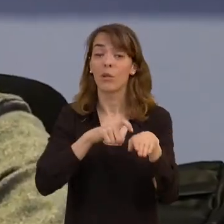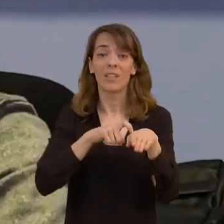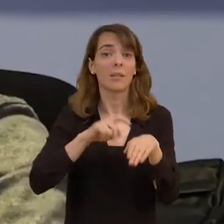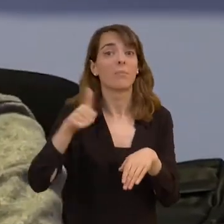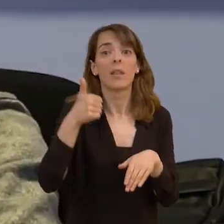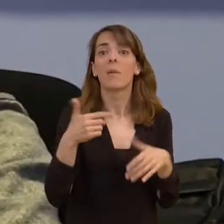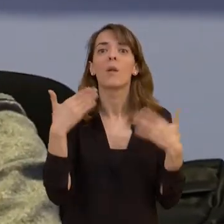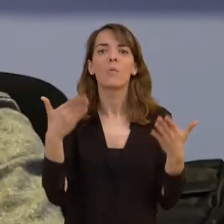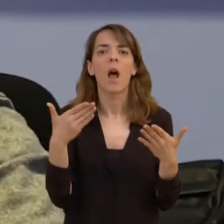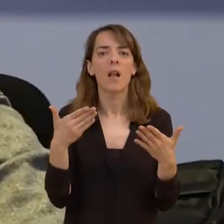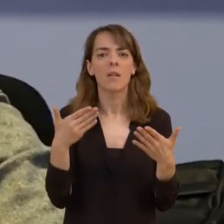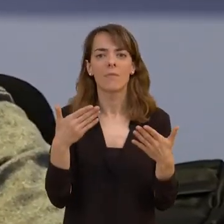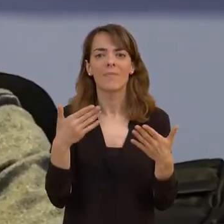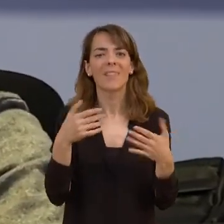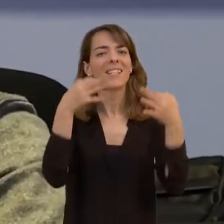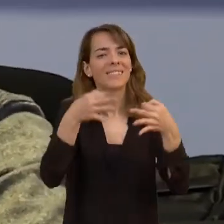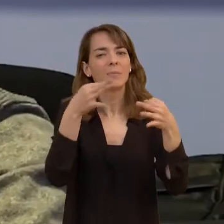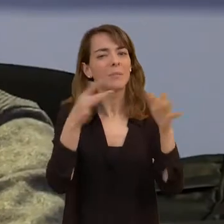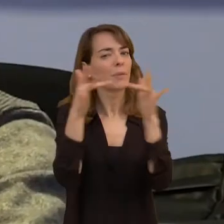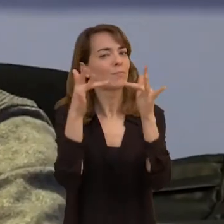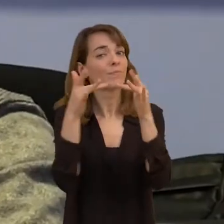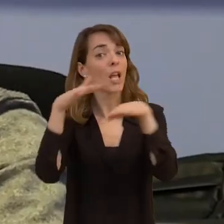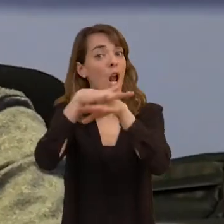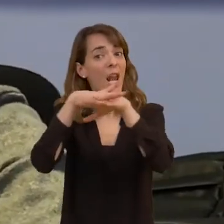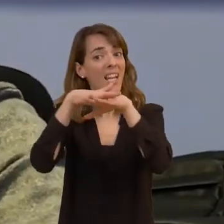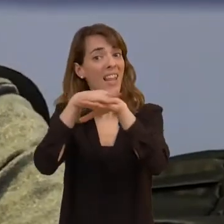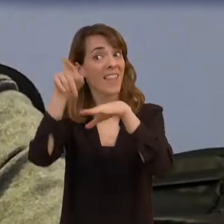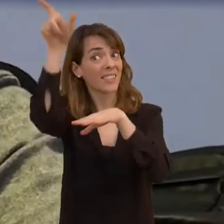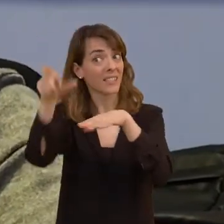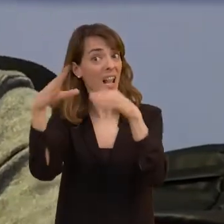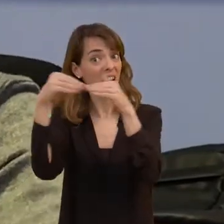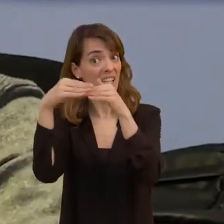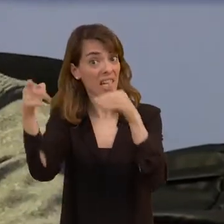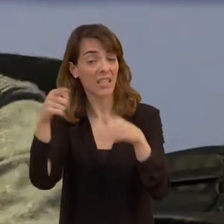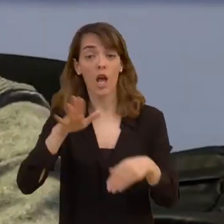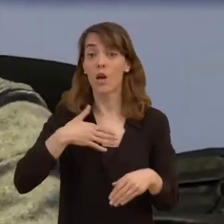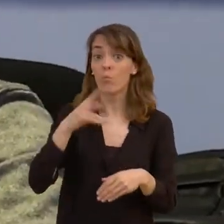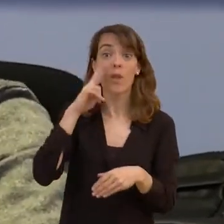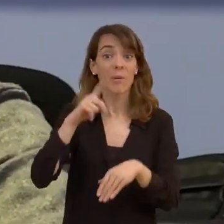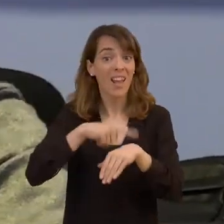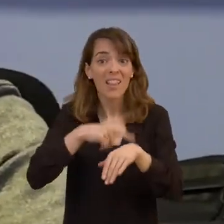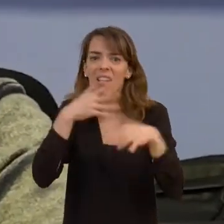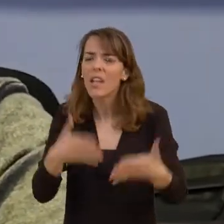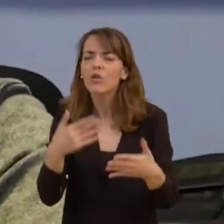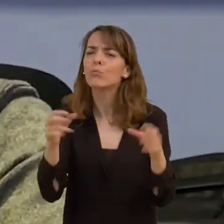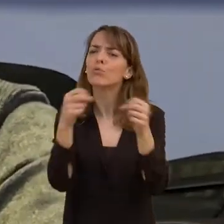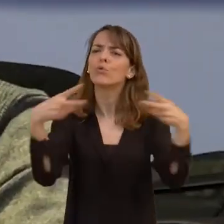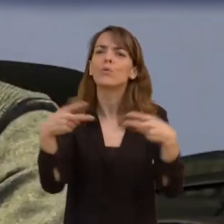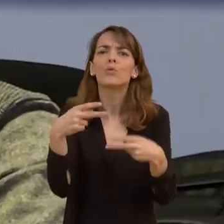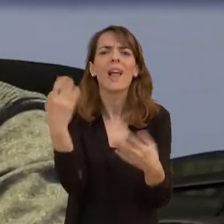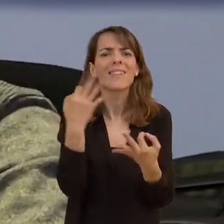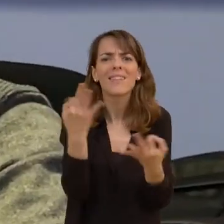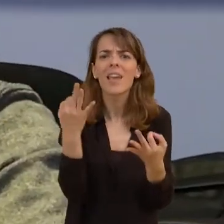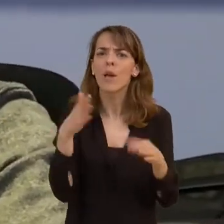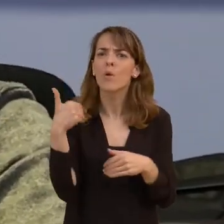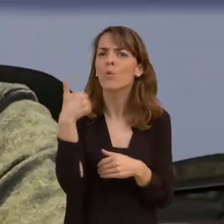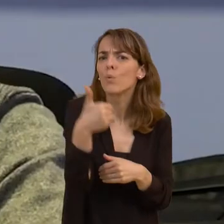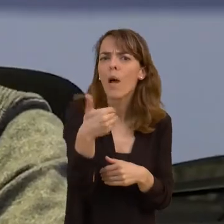característica de este departamento es que siempre está interconectado con las redes del cliente y por lo tanto puede ver en directo qué tiene que